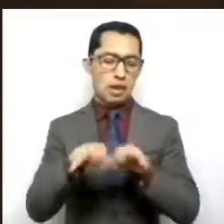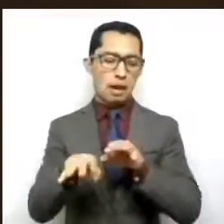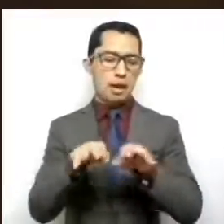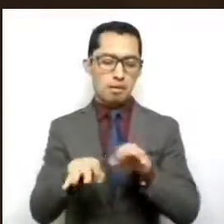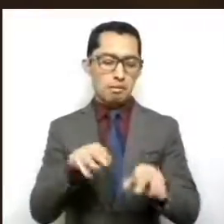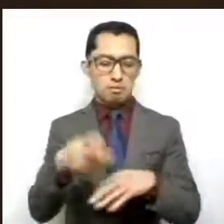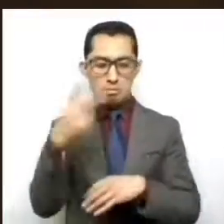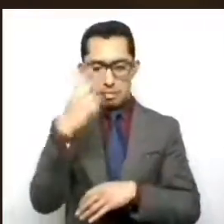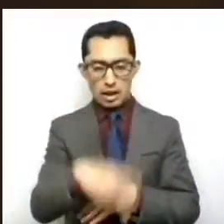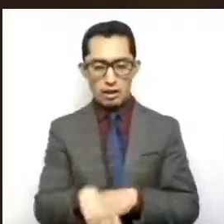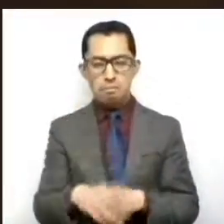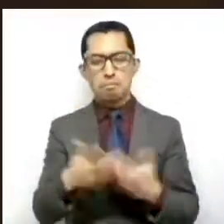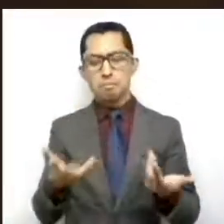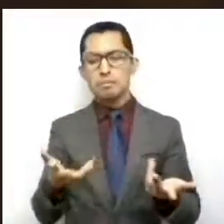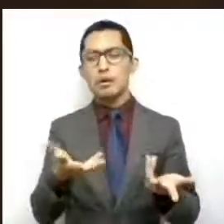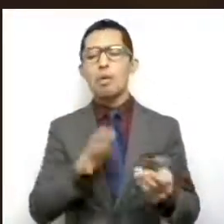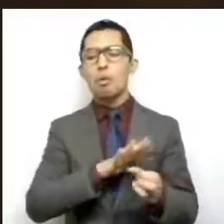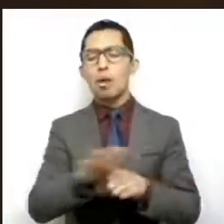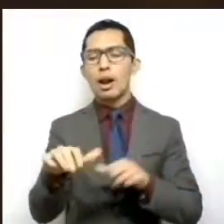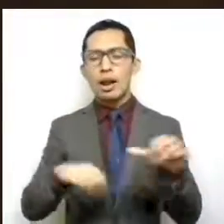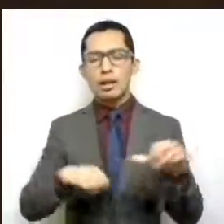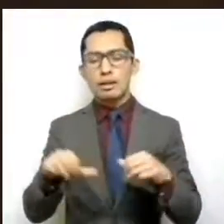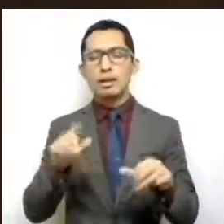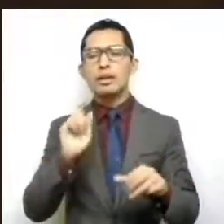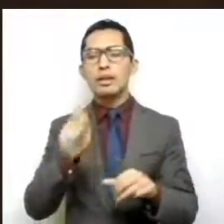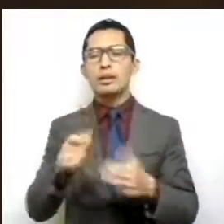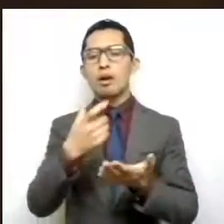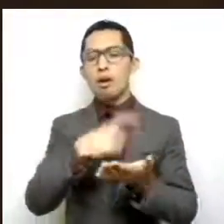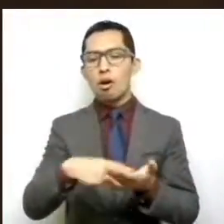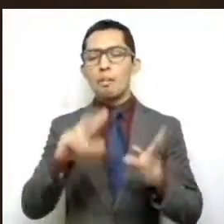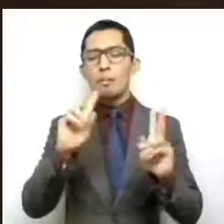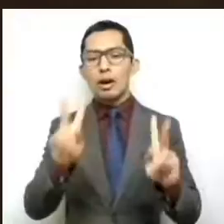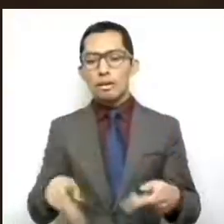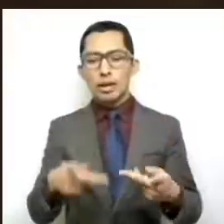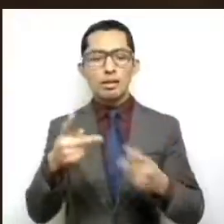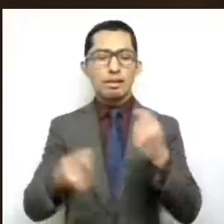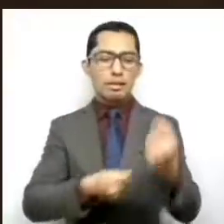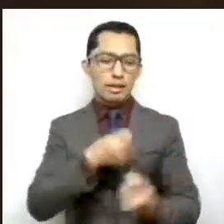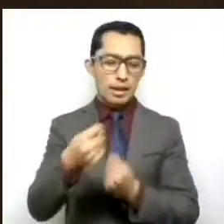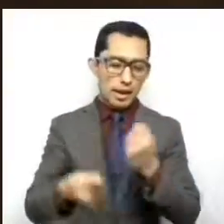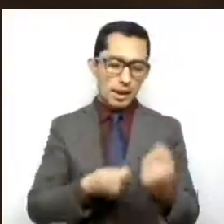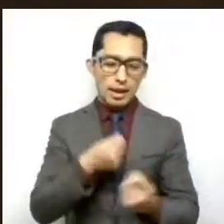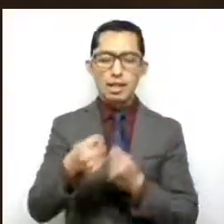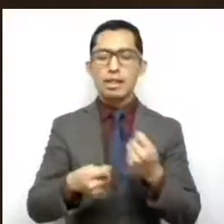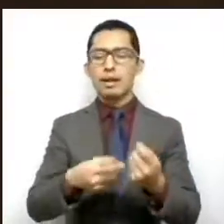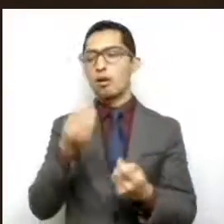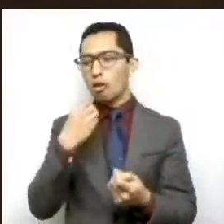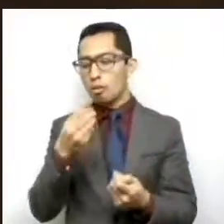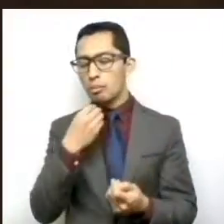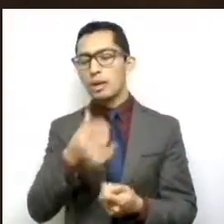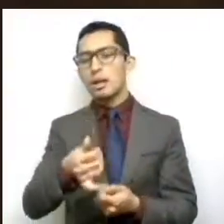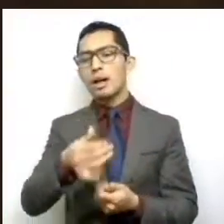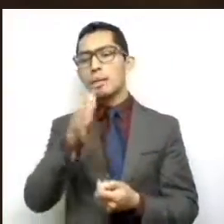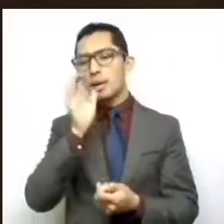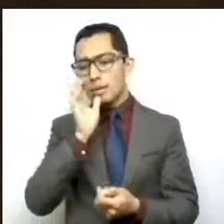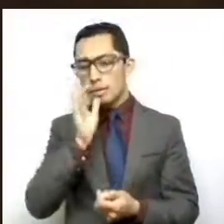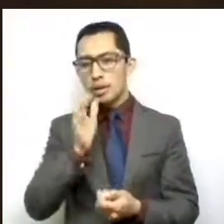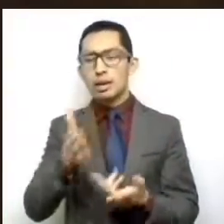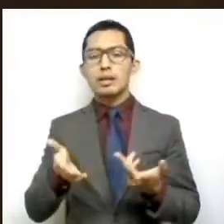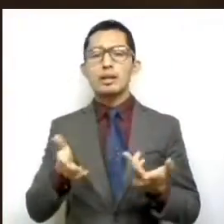actividades muy variadas como lo son la compra y venta de abarrotes, alimentos, bebidas, hielo y tabaco,